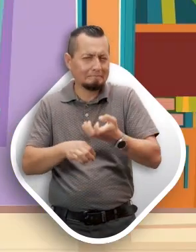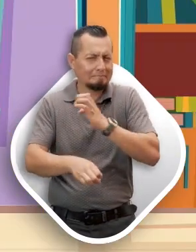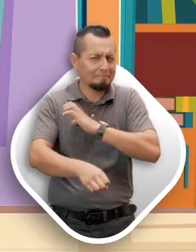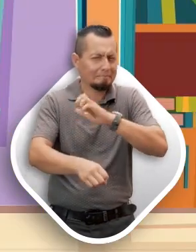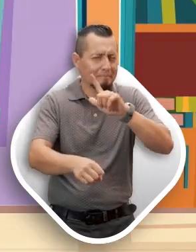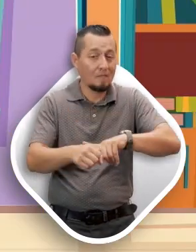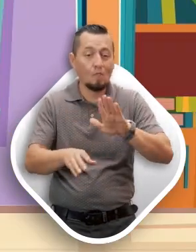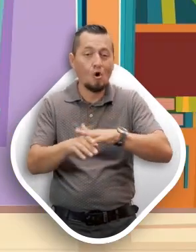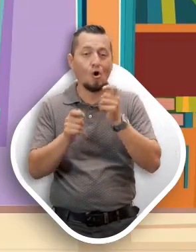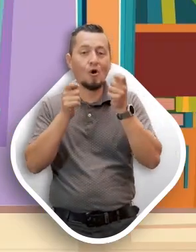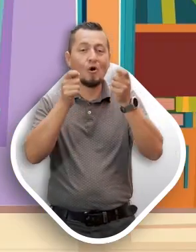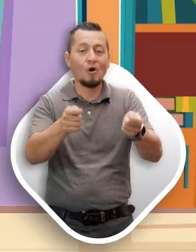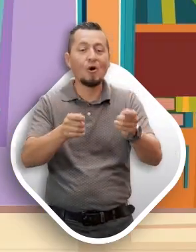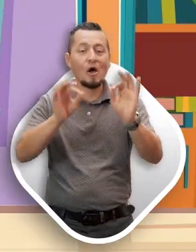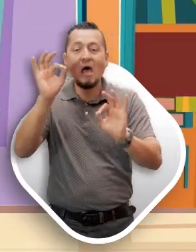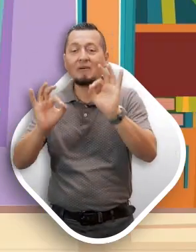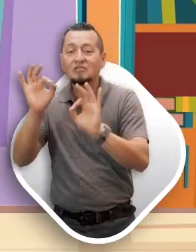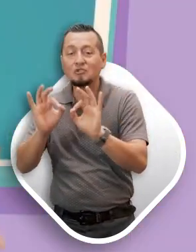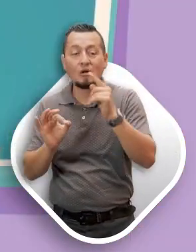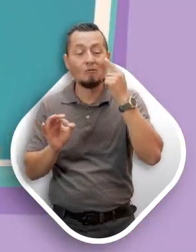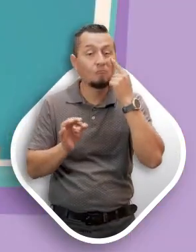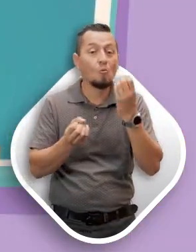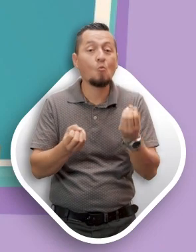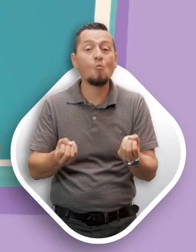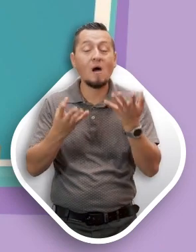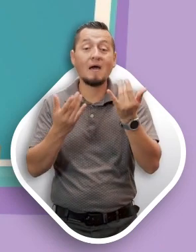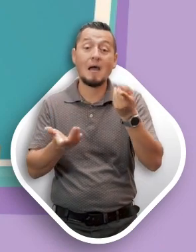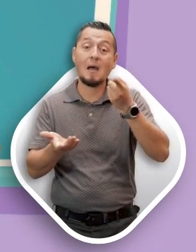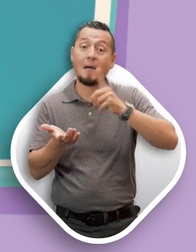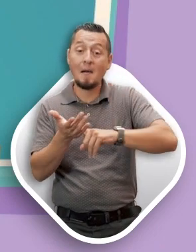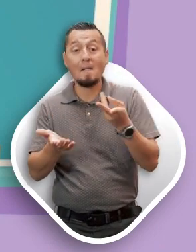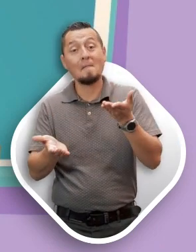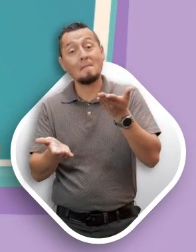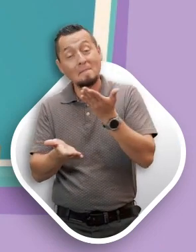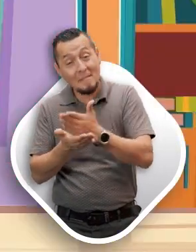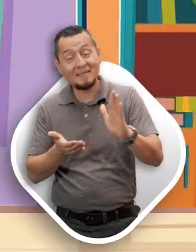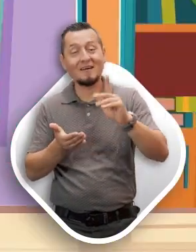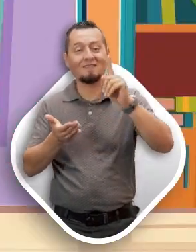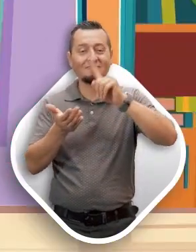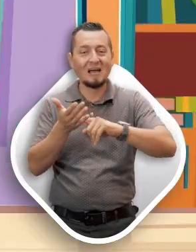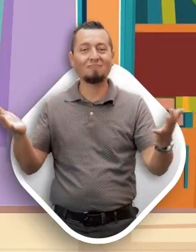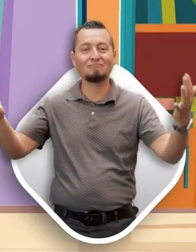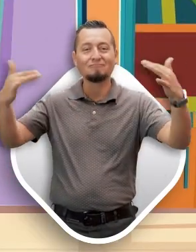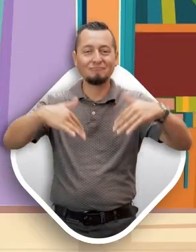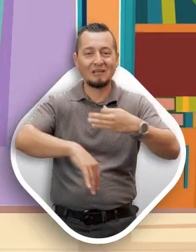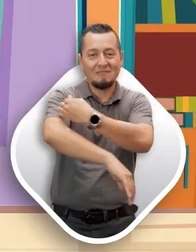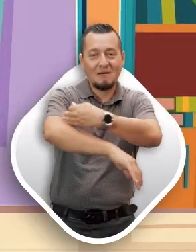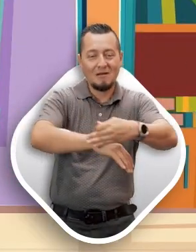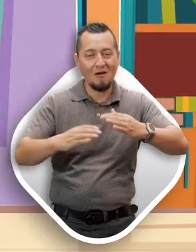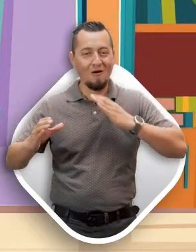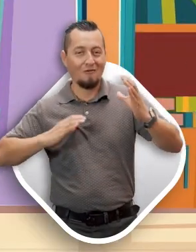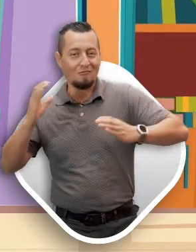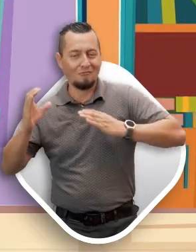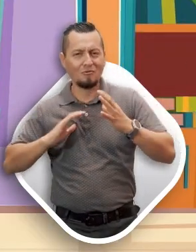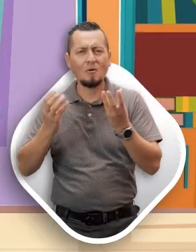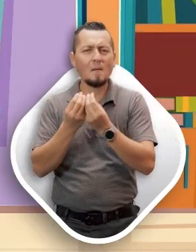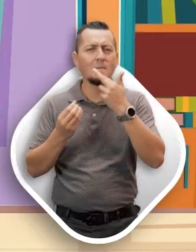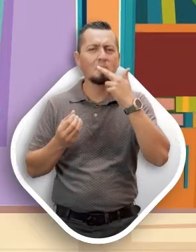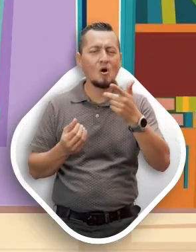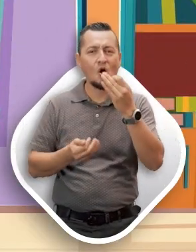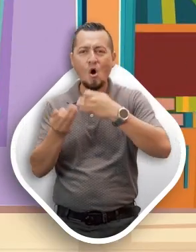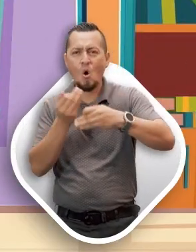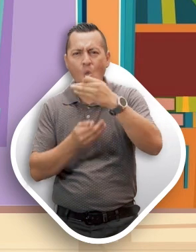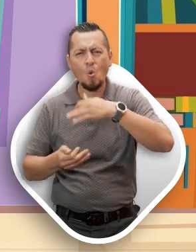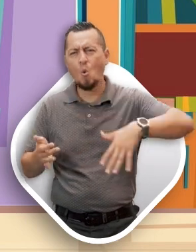ya que sería la entrega de calificaciones finales y una convivencia con sus familiares. Max pensaba cuál sería la mejor manera de